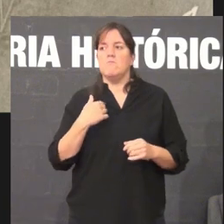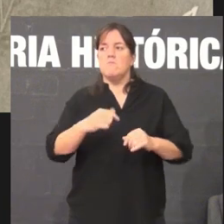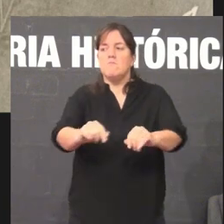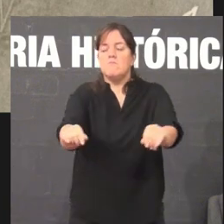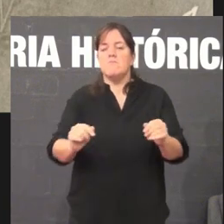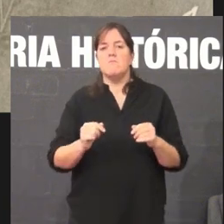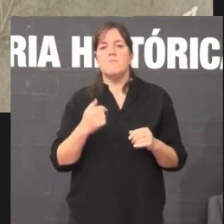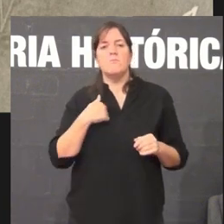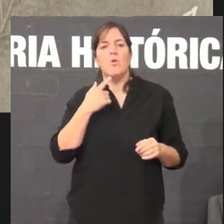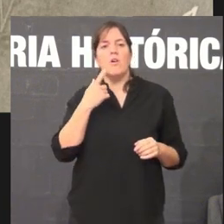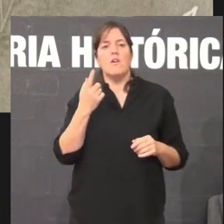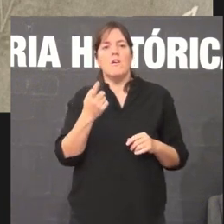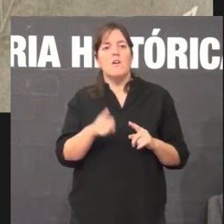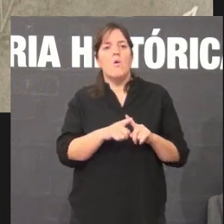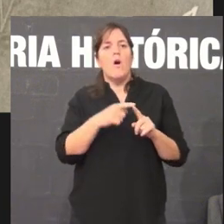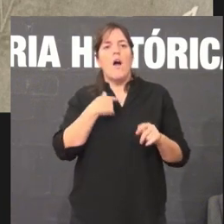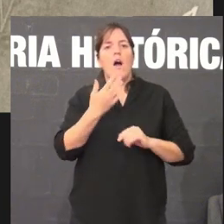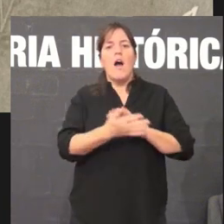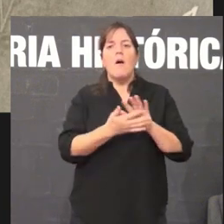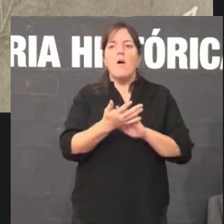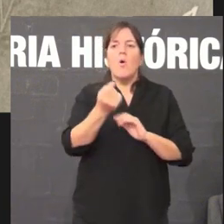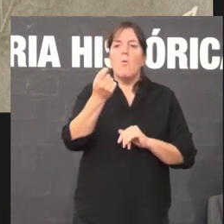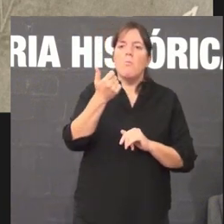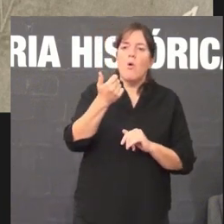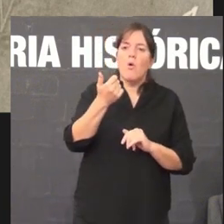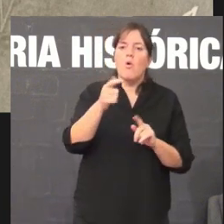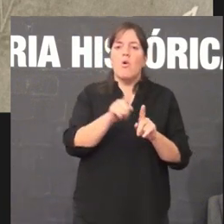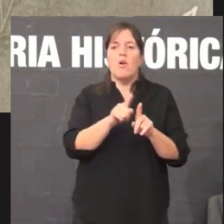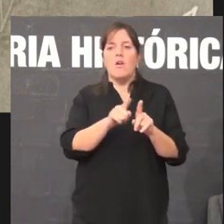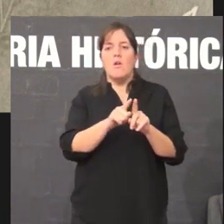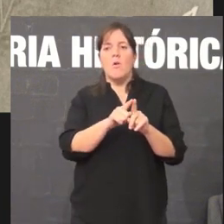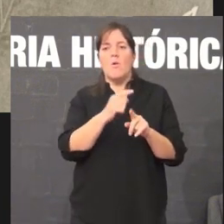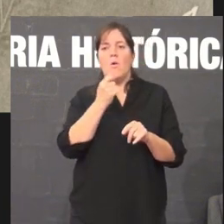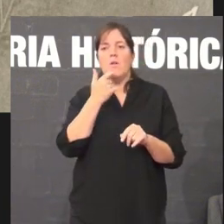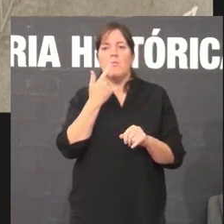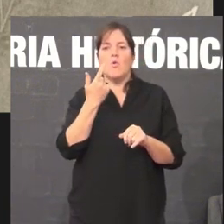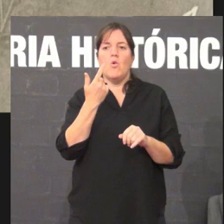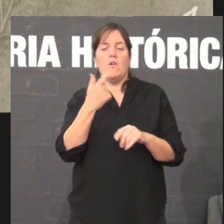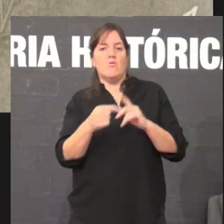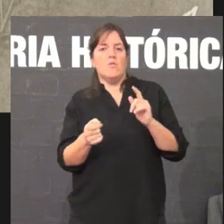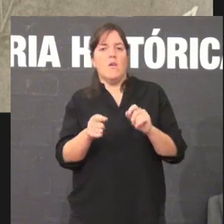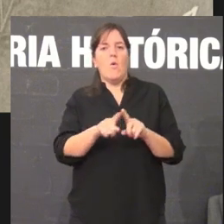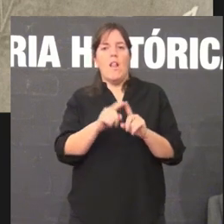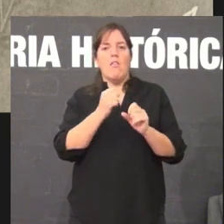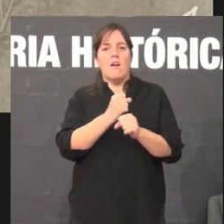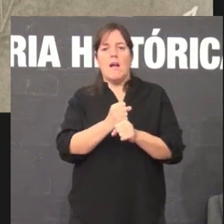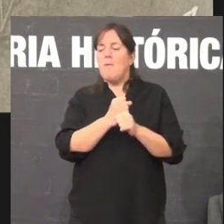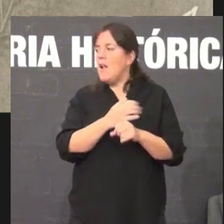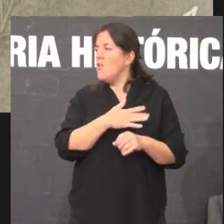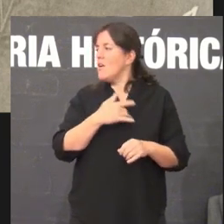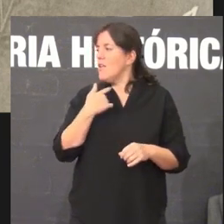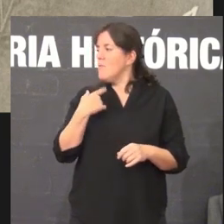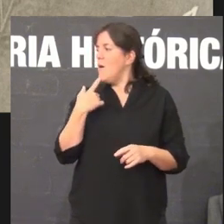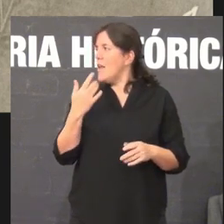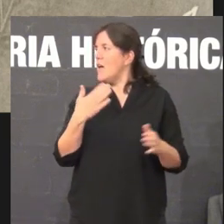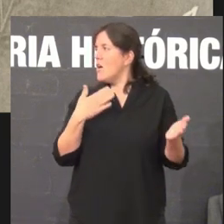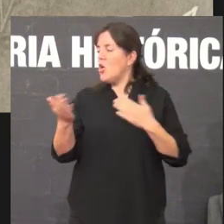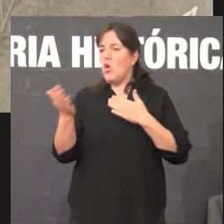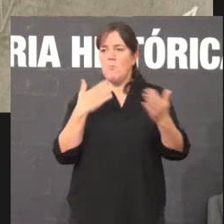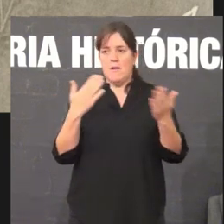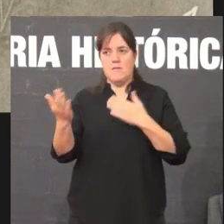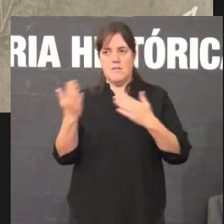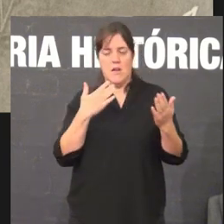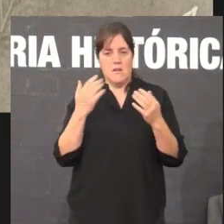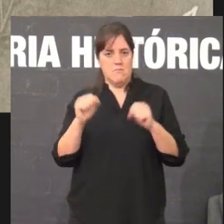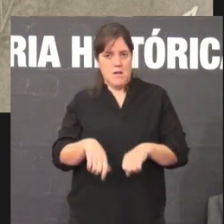Vou tentar ir a algumas partes, tamén a un pouquinho a unha de cabalo, para tamén podermos conversar, que é o